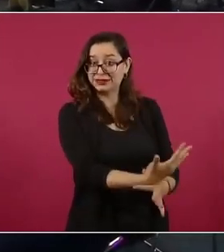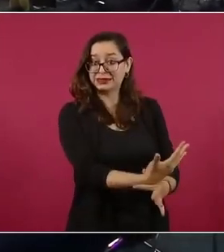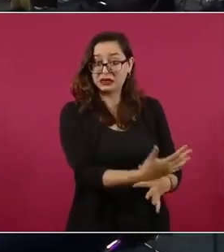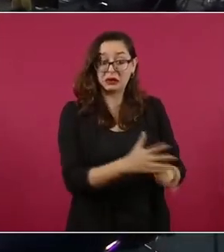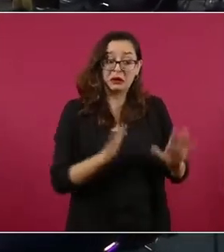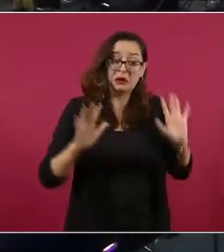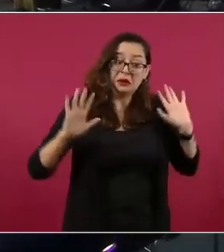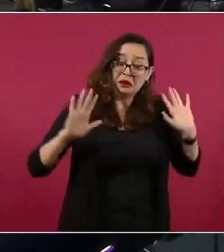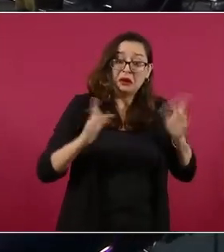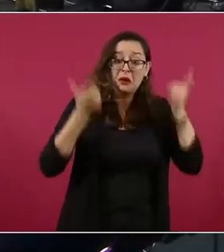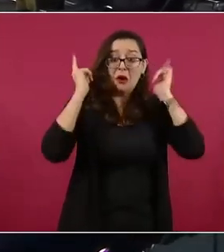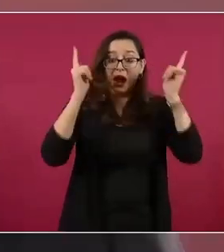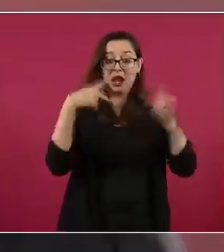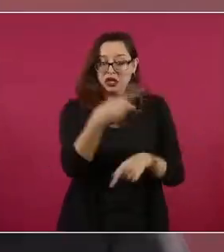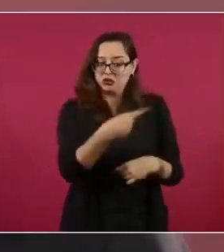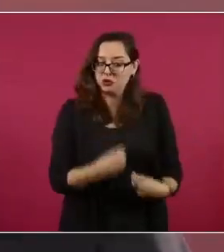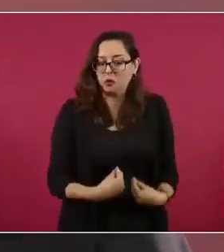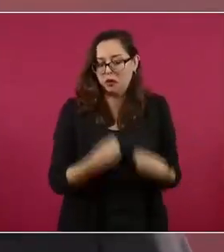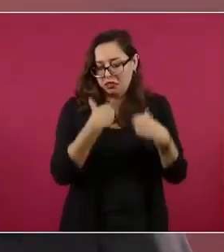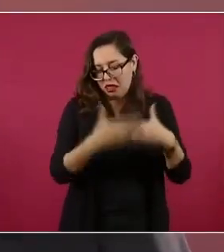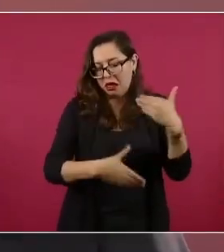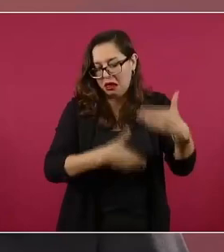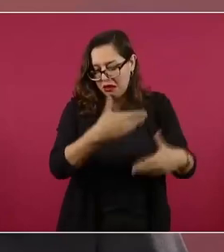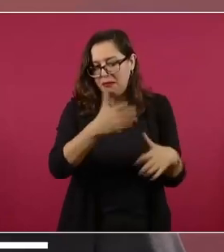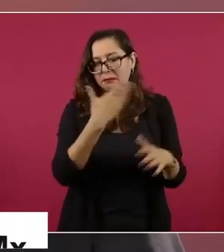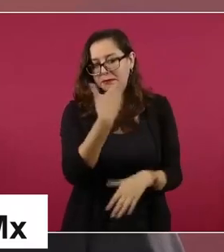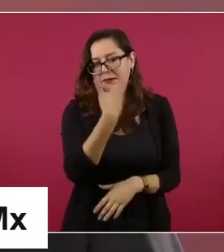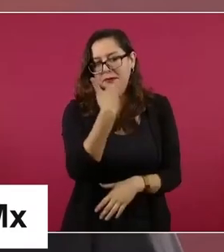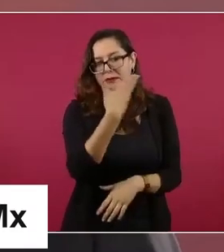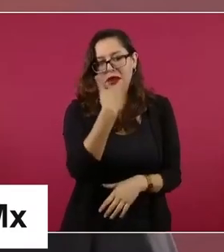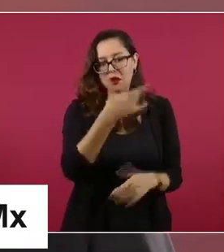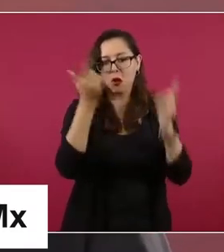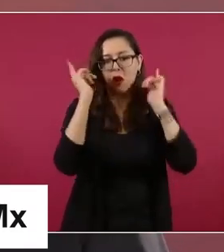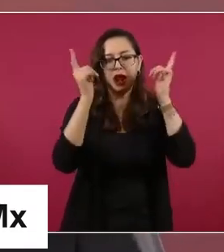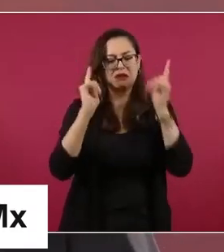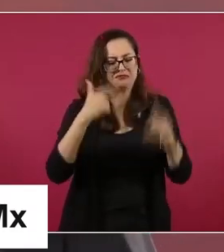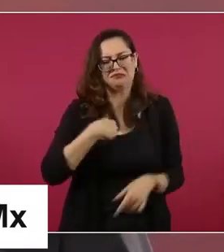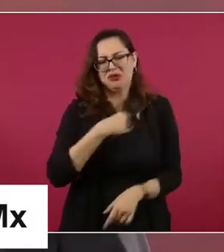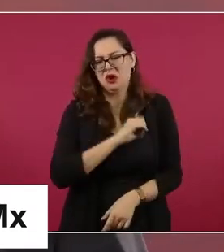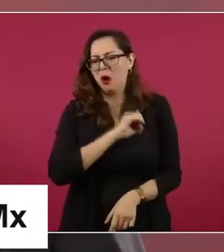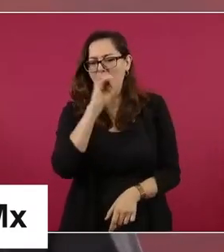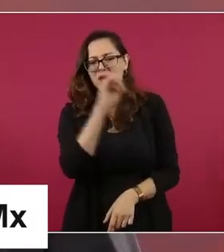deseo lo mejor al señor, porque yo no odio,